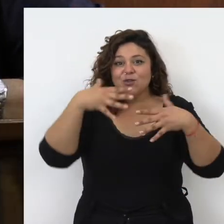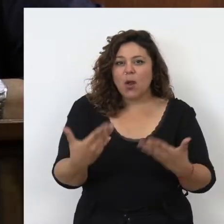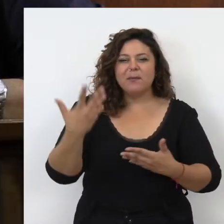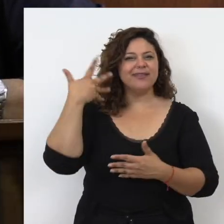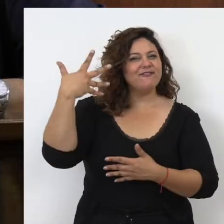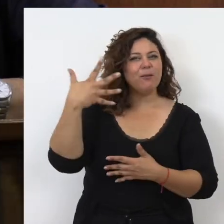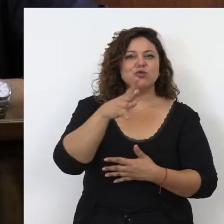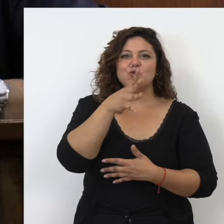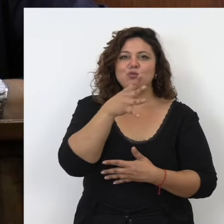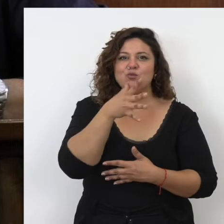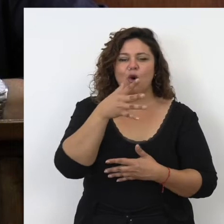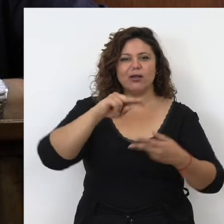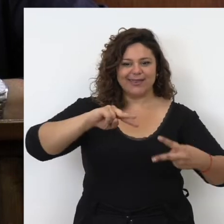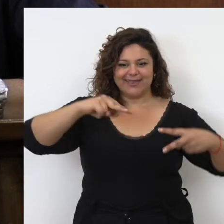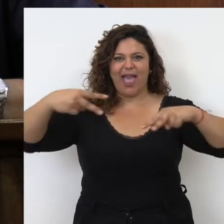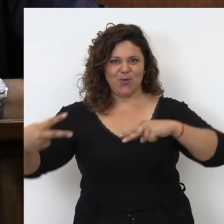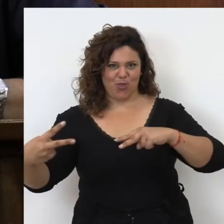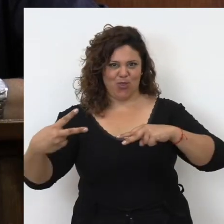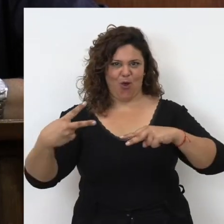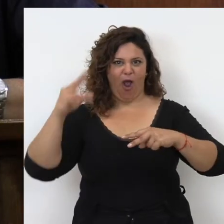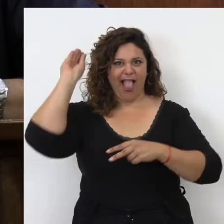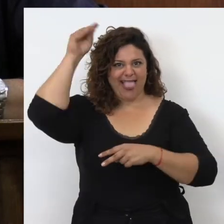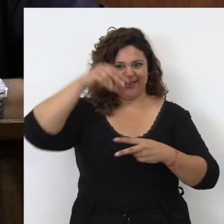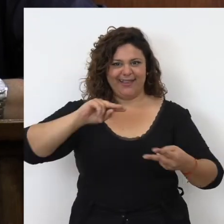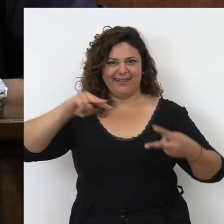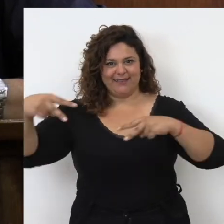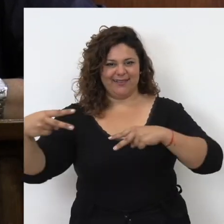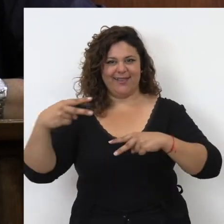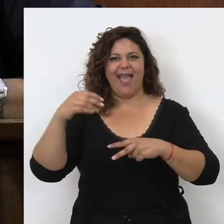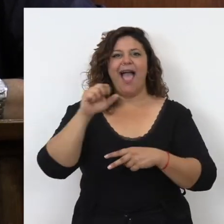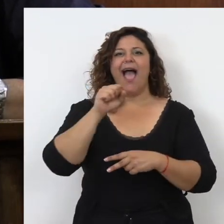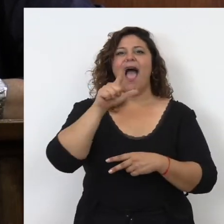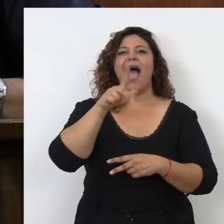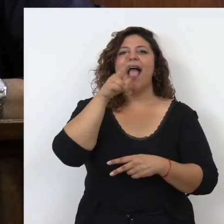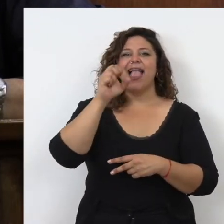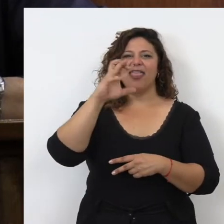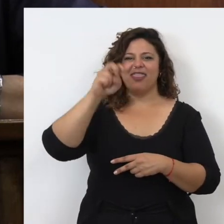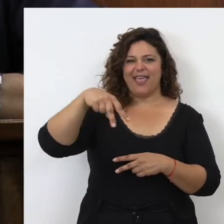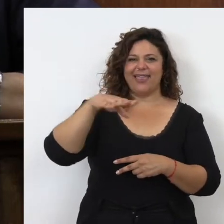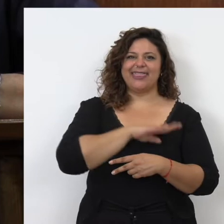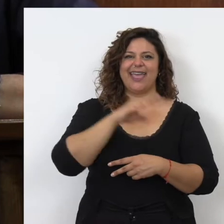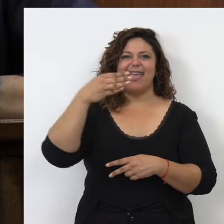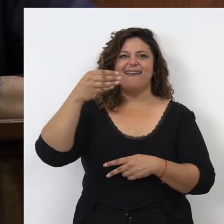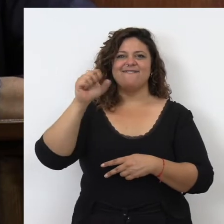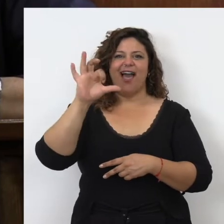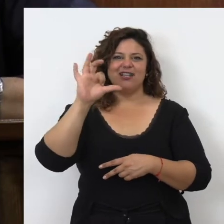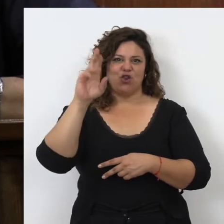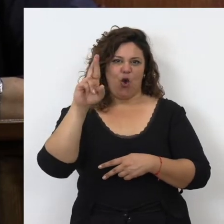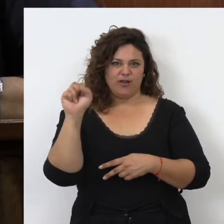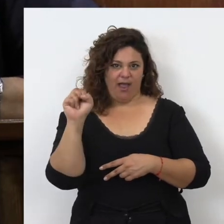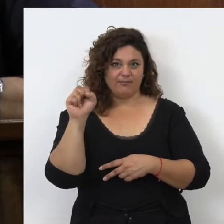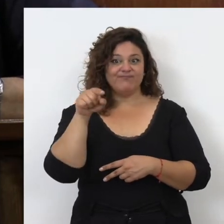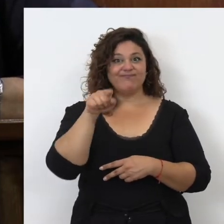mundo actualmente a partir de las traducciones de su obra al latín como Alacén de Basora, a partir de obra Alacén de Basora.